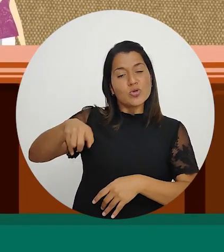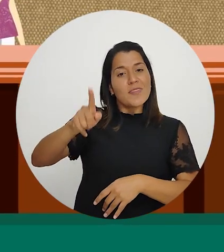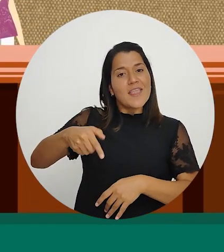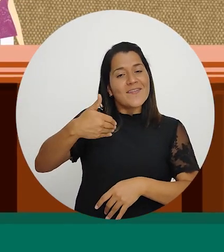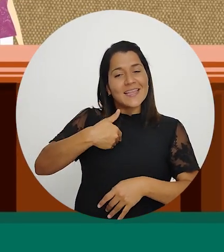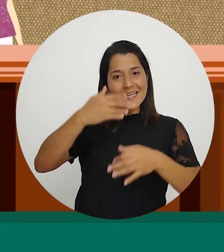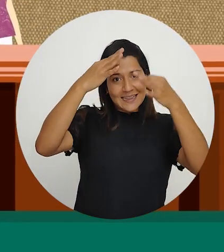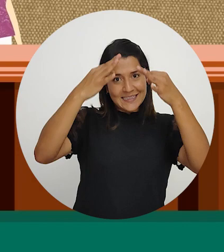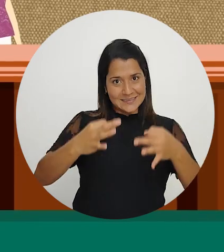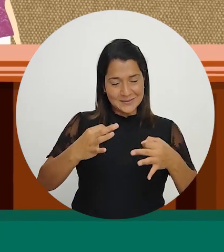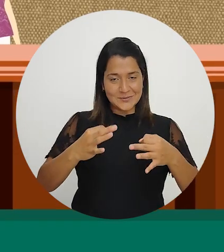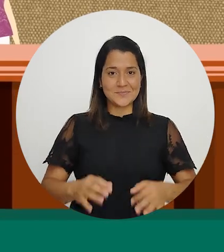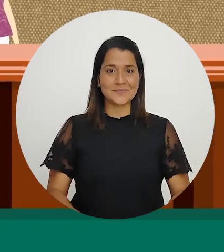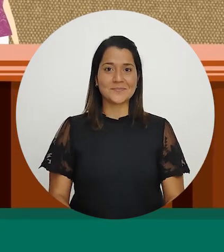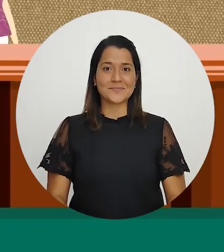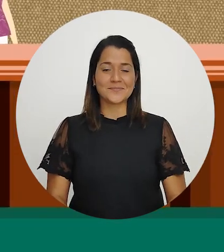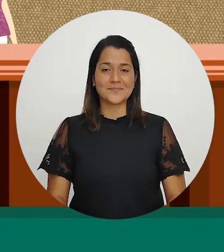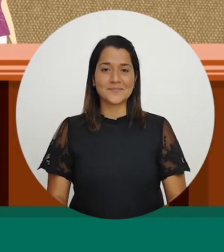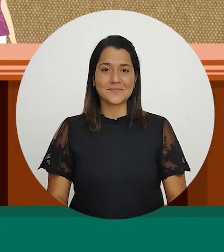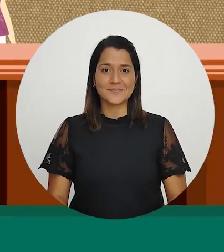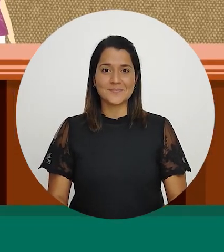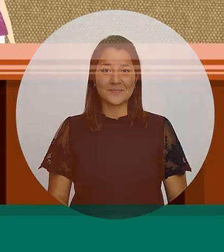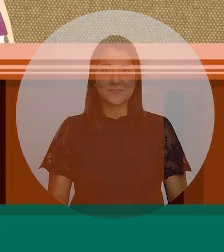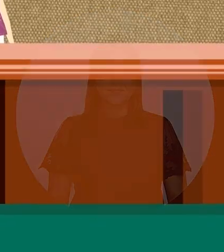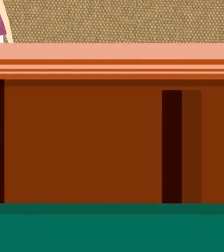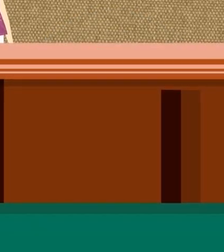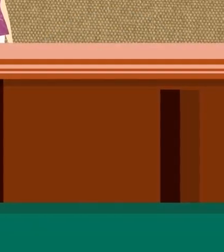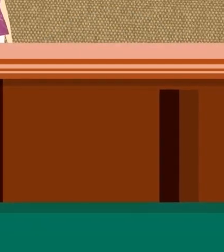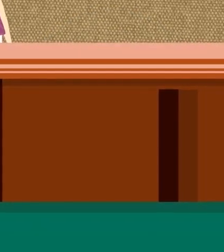decisiones que esté tomando el Consejo Municipal.